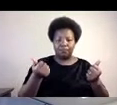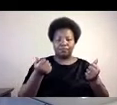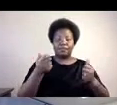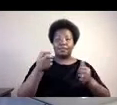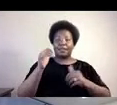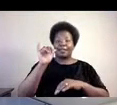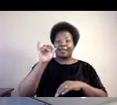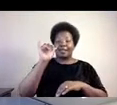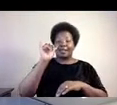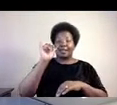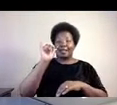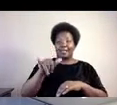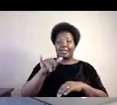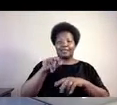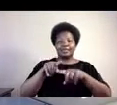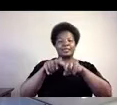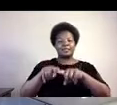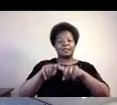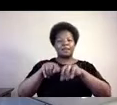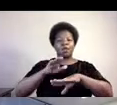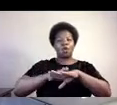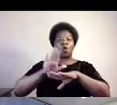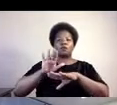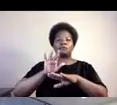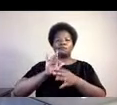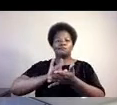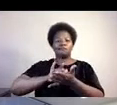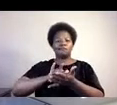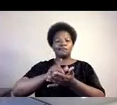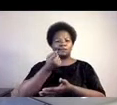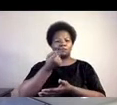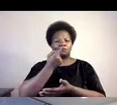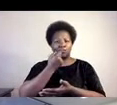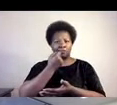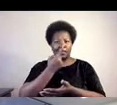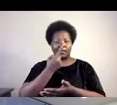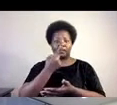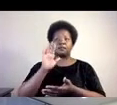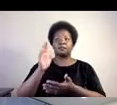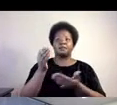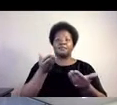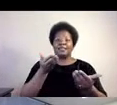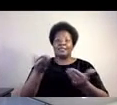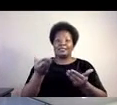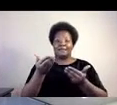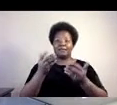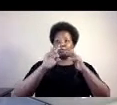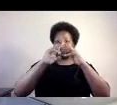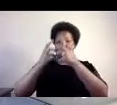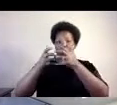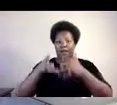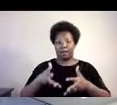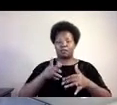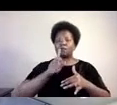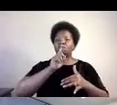prescrito y los tratamientos, si podría decirse, que se han recomendado también. Y todos los